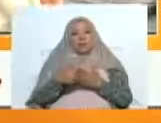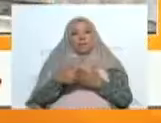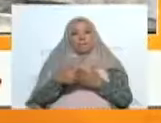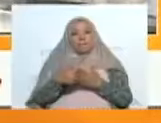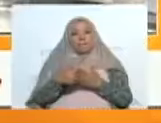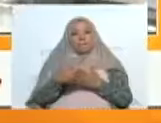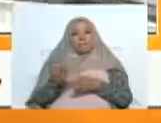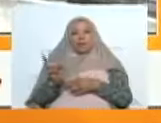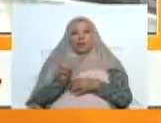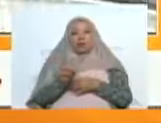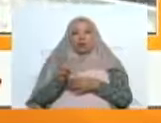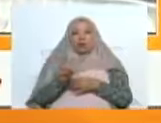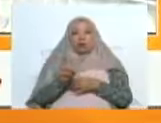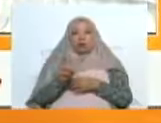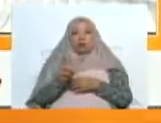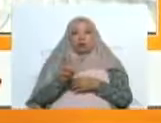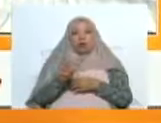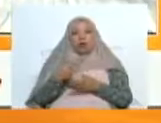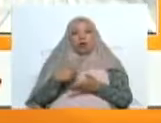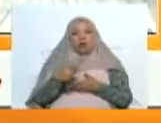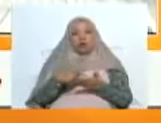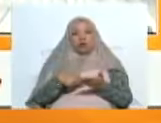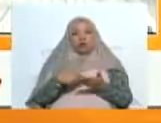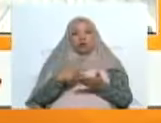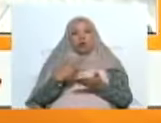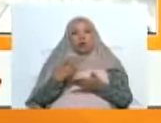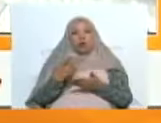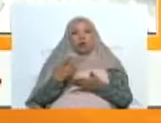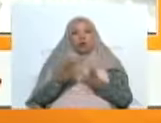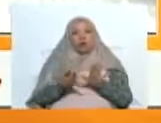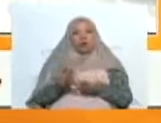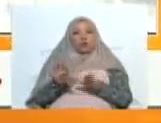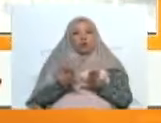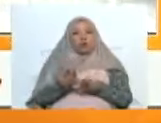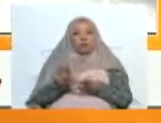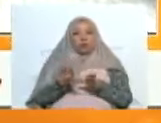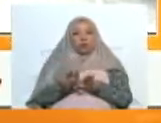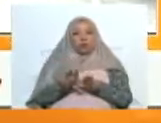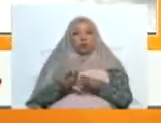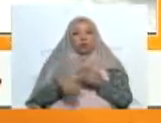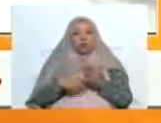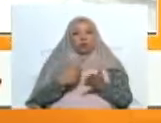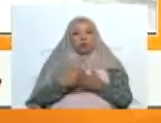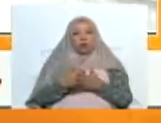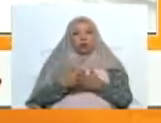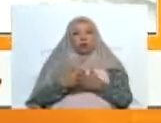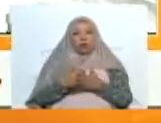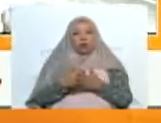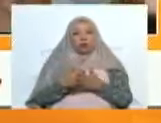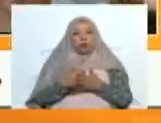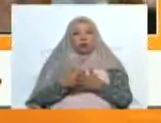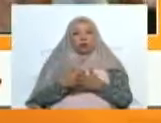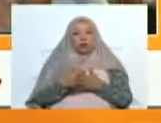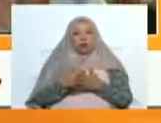Venezuela, y es ahí donde se confirma esa dupla turismo-cultura, que así como dice el ministro de manera muy bien, son dos